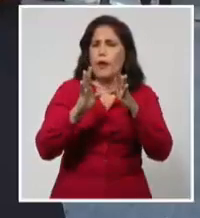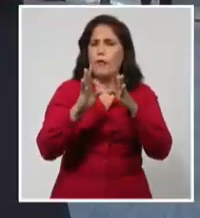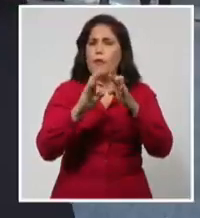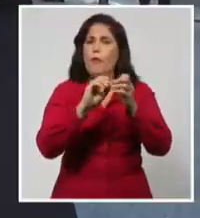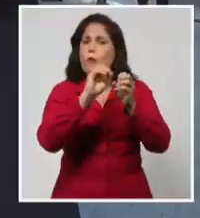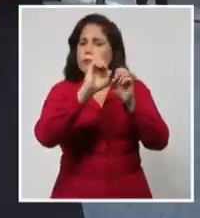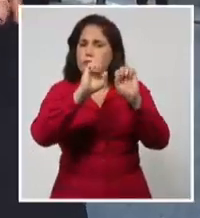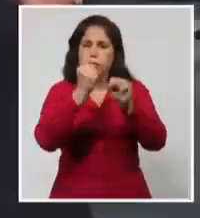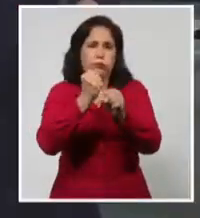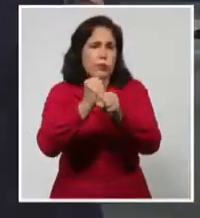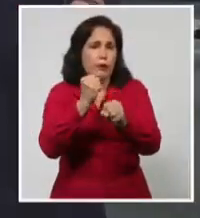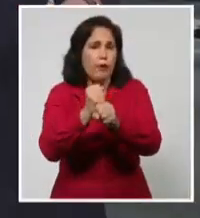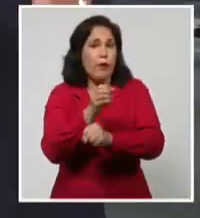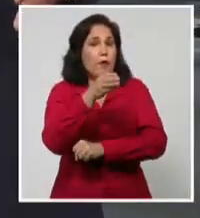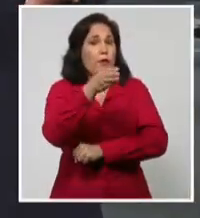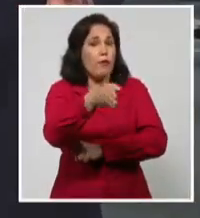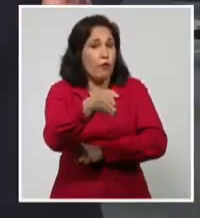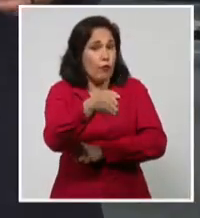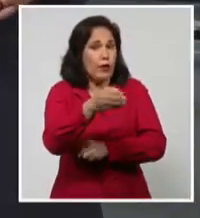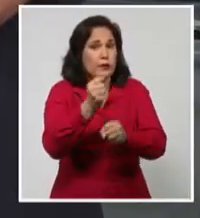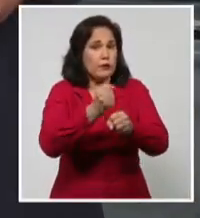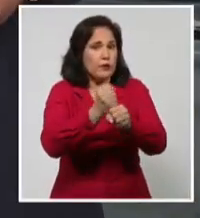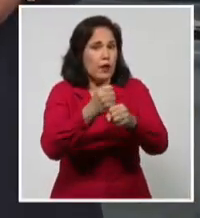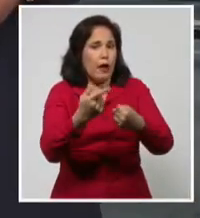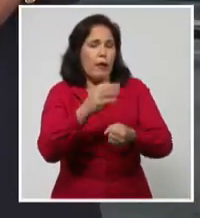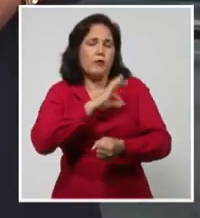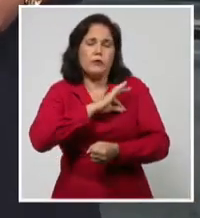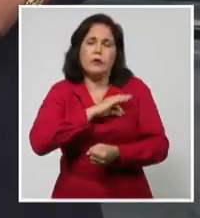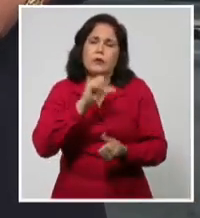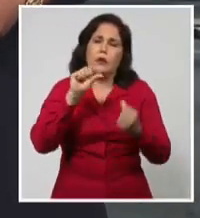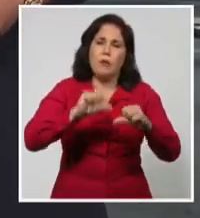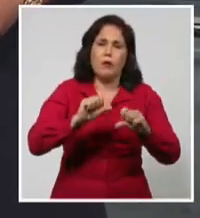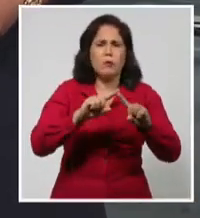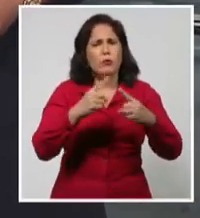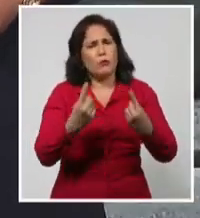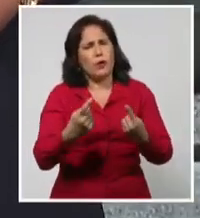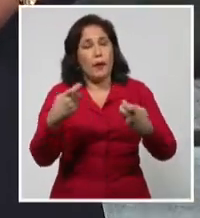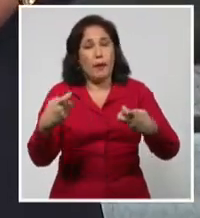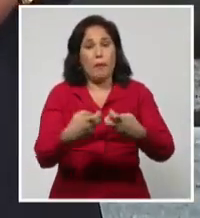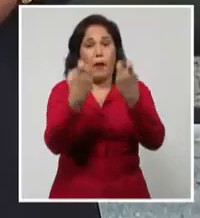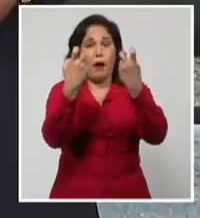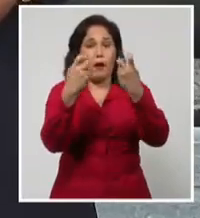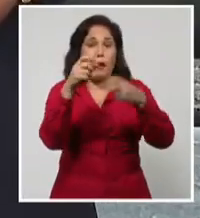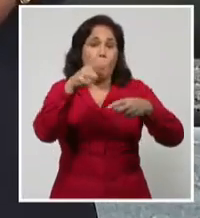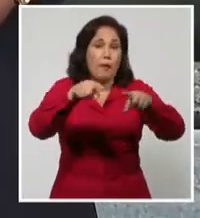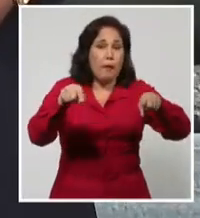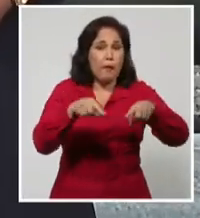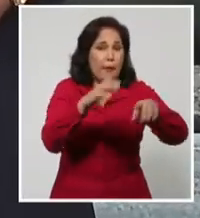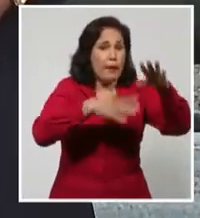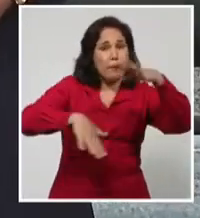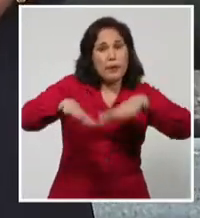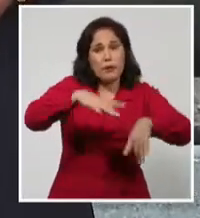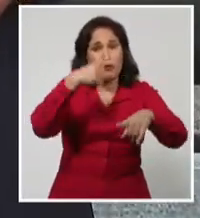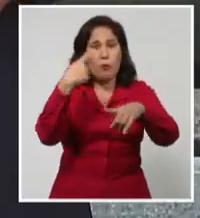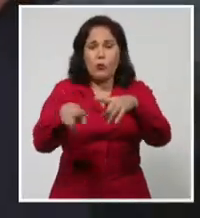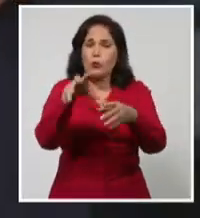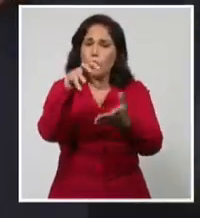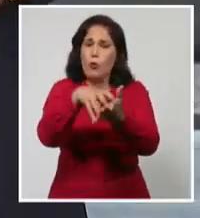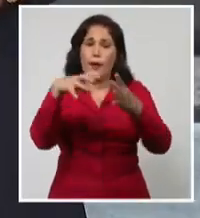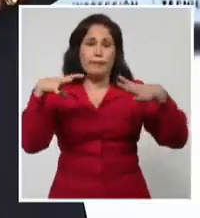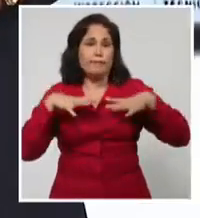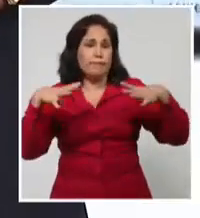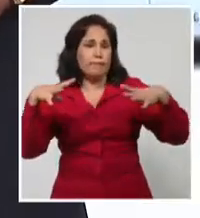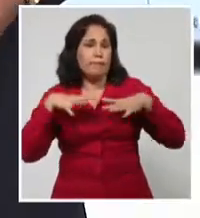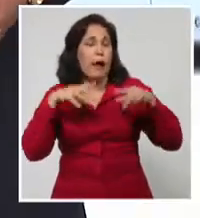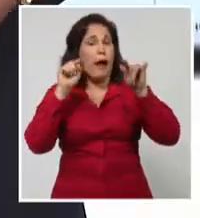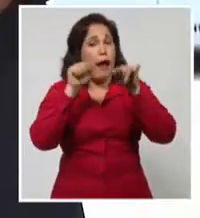trabajadores han acudido al centro laboral teniendo síntomas, que los bares, las piscinas y algunos lugares de recreación han